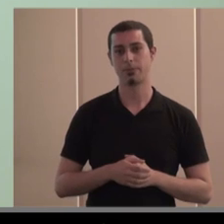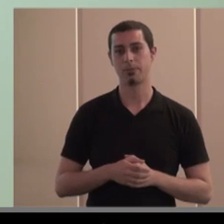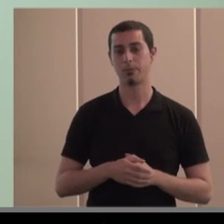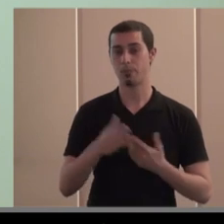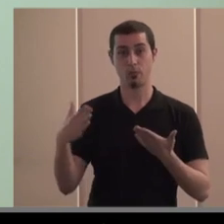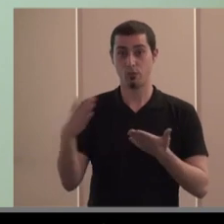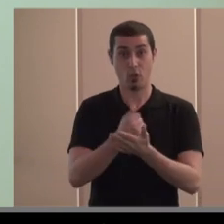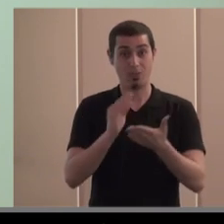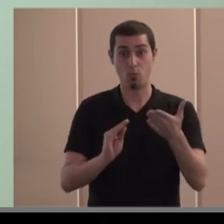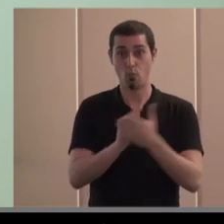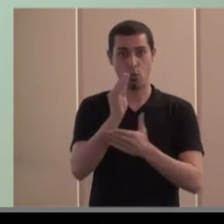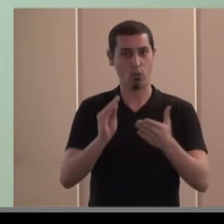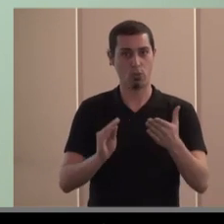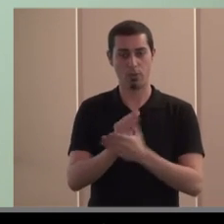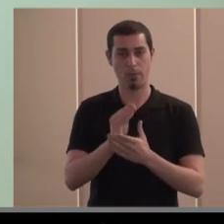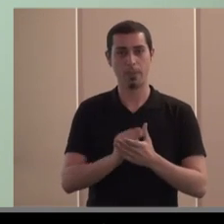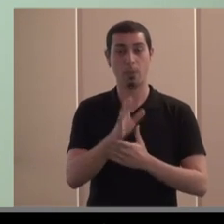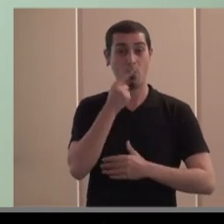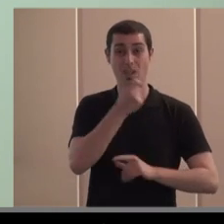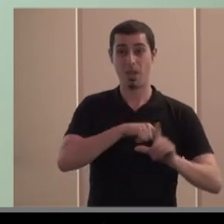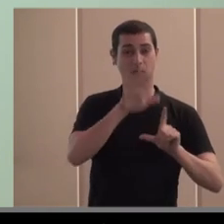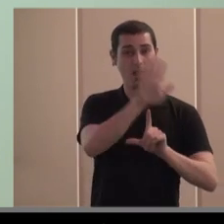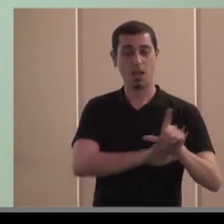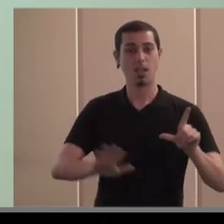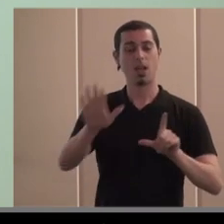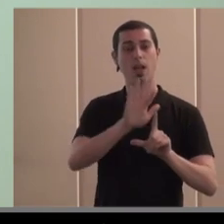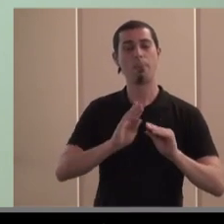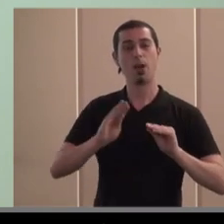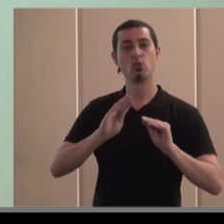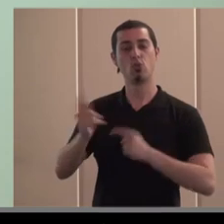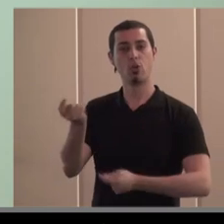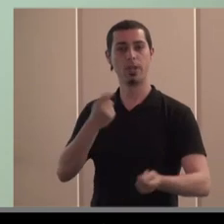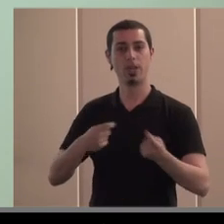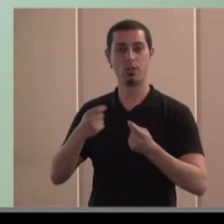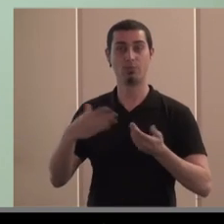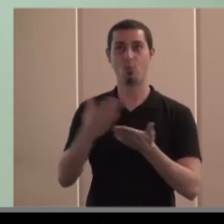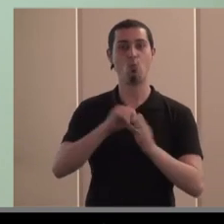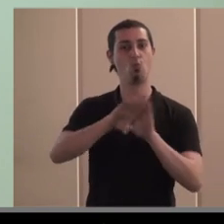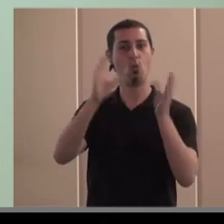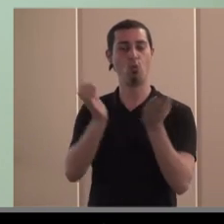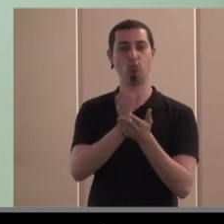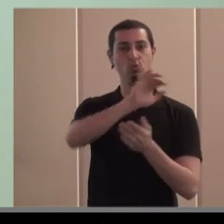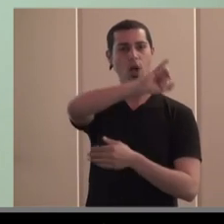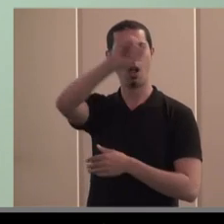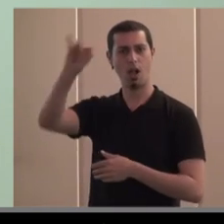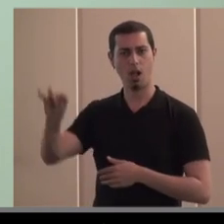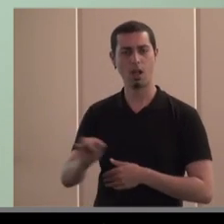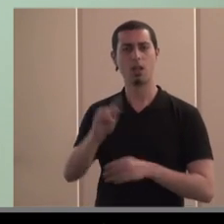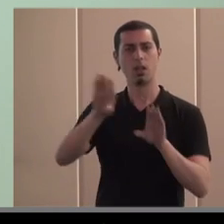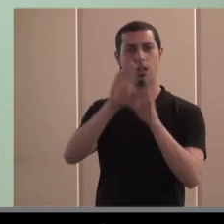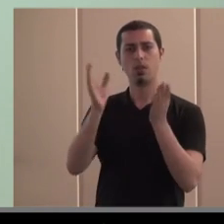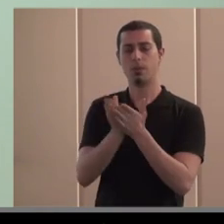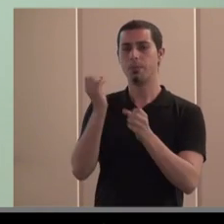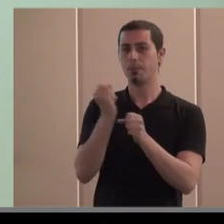de producción es toda España y su ámbito de comercialización es todo el mundo trabaja alrededor